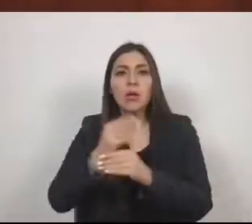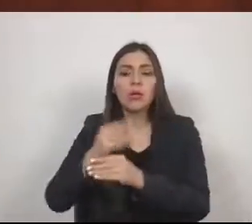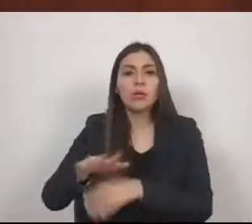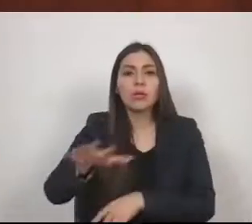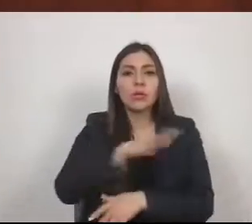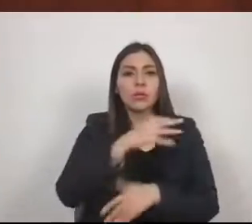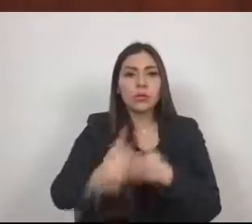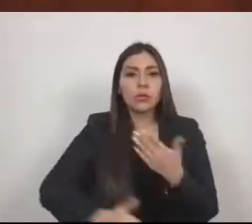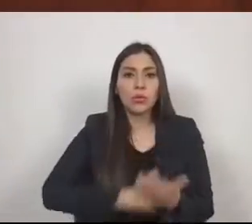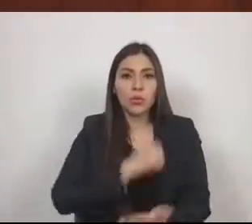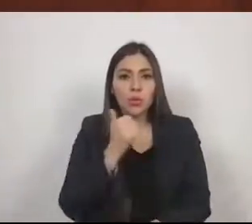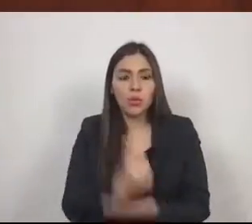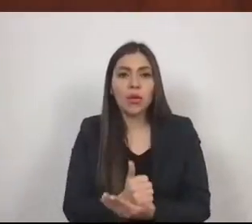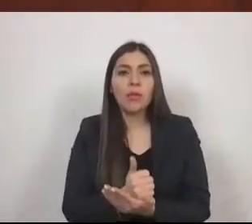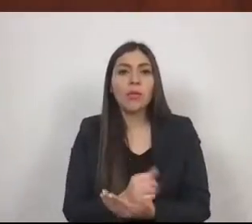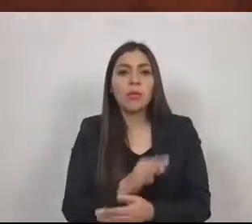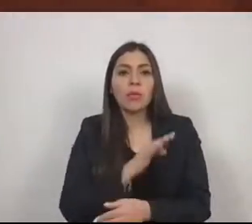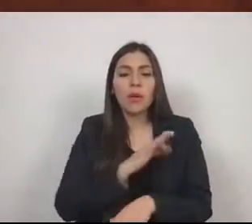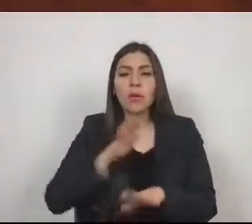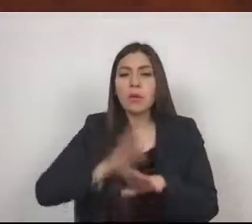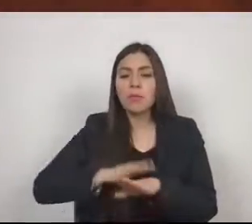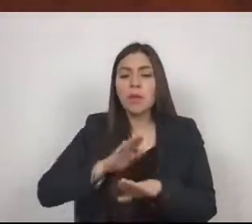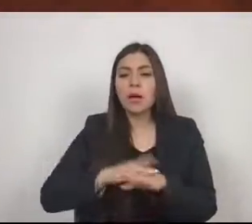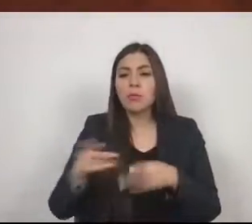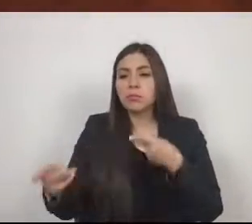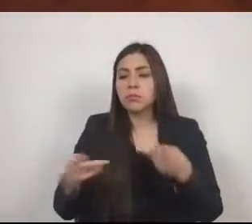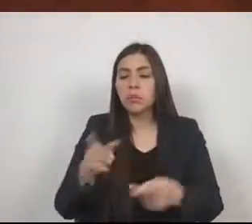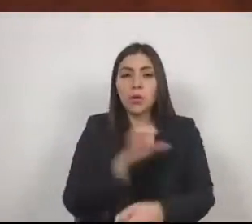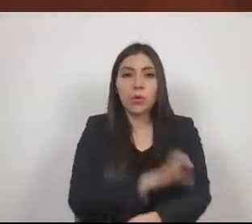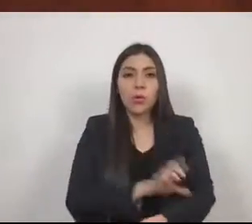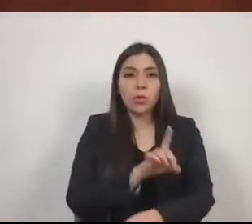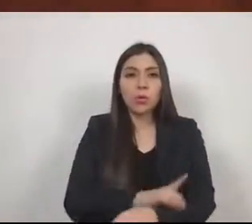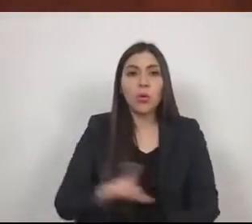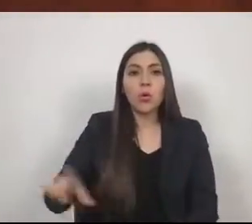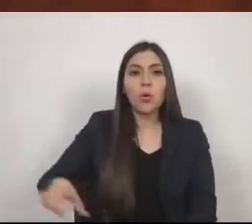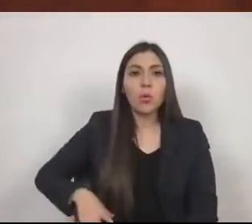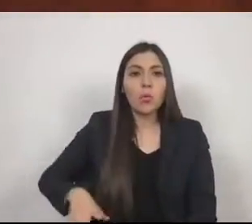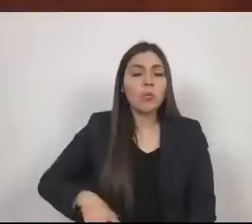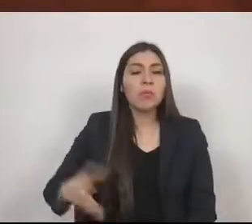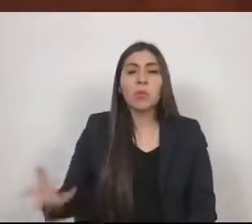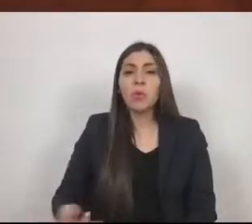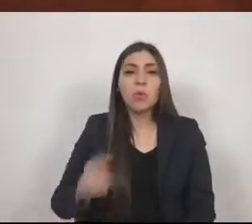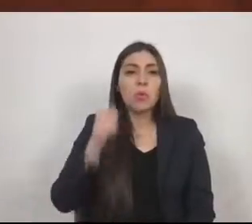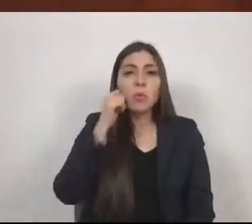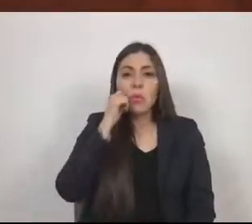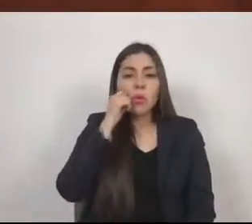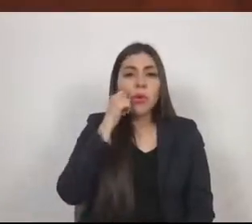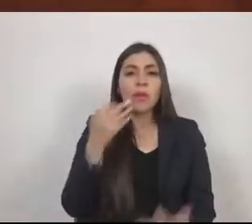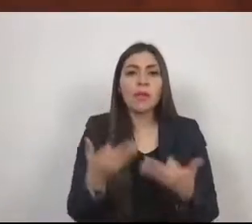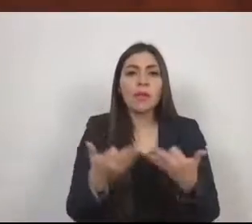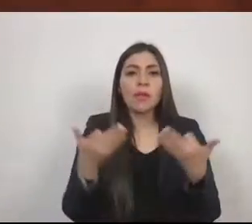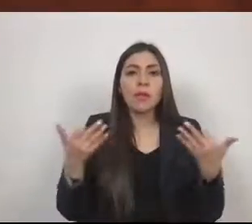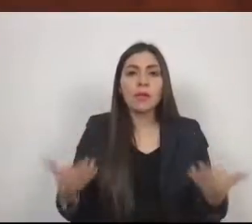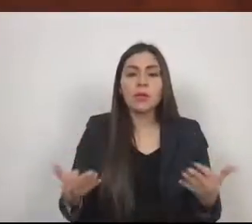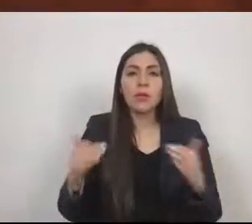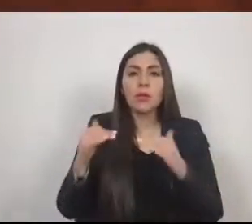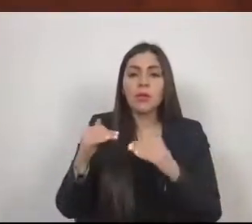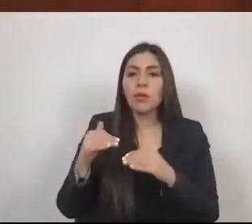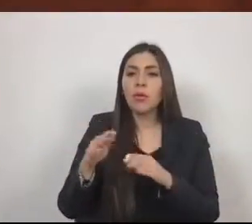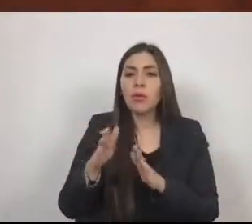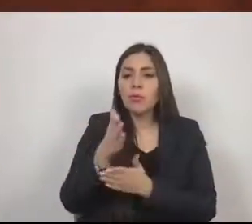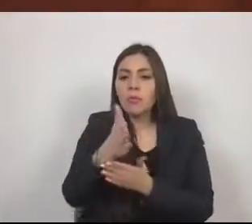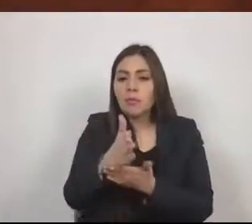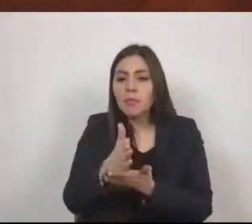impulsar la coordinación de los gobiernos sin importar los límites entre municipios o los partidos que